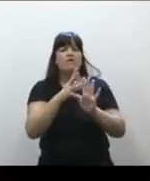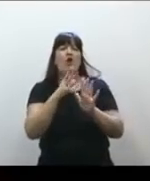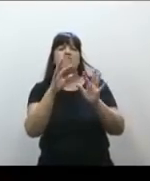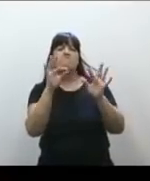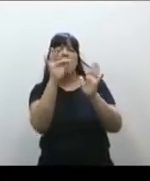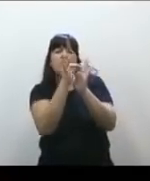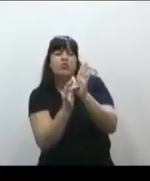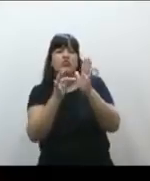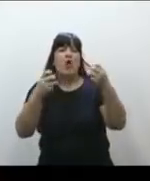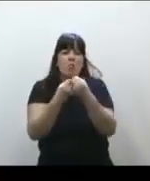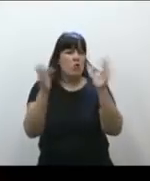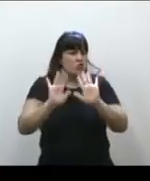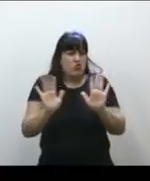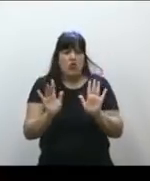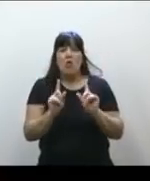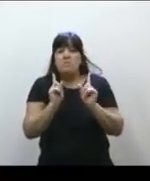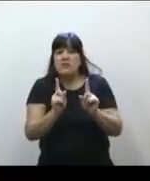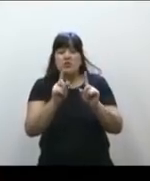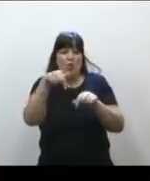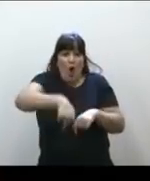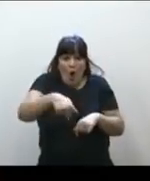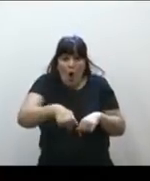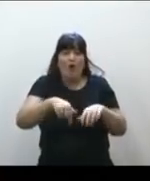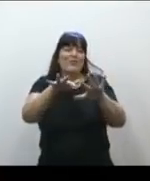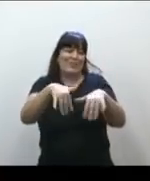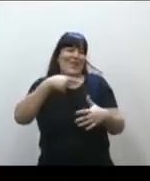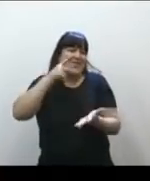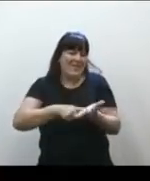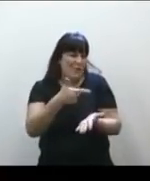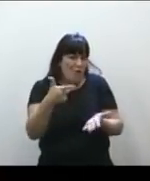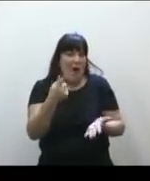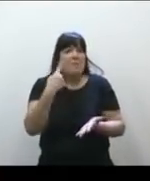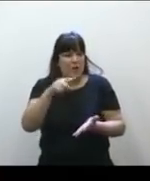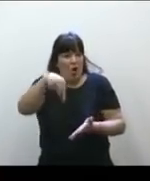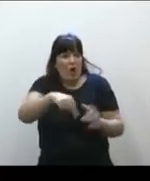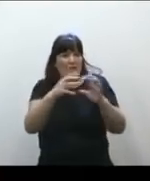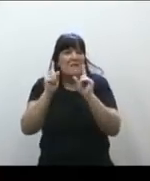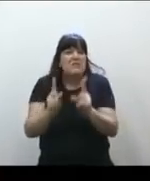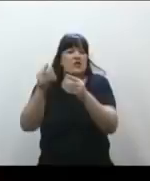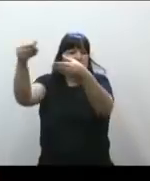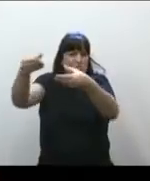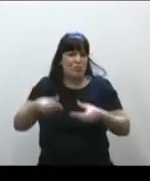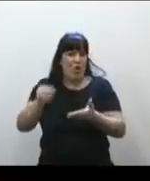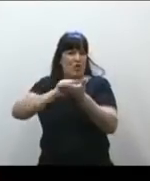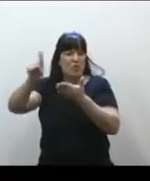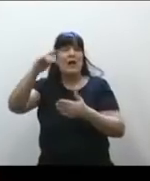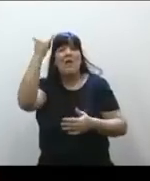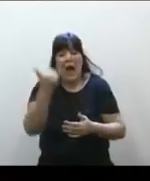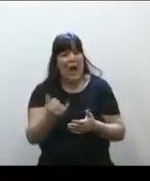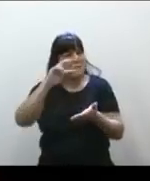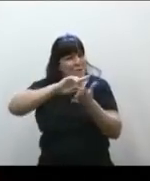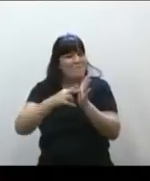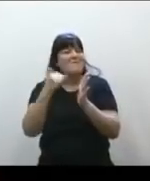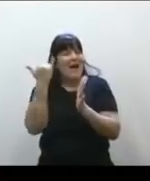de consenso. Ese es el dictamen que estamos votando. Y tiene todos esos problemas y esos defectos que